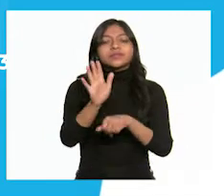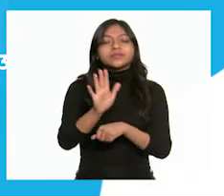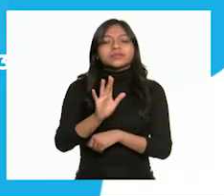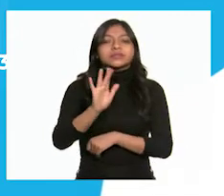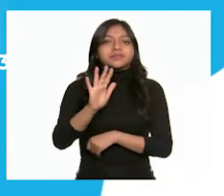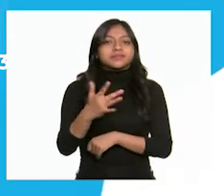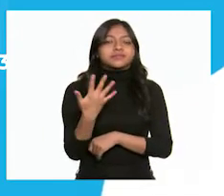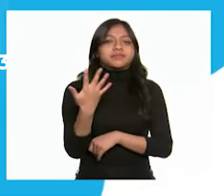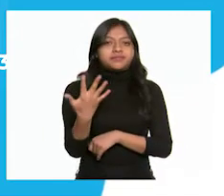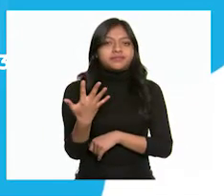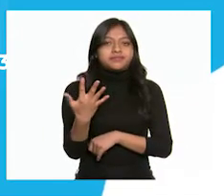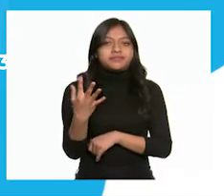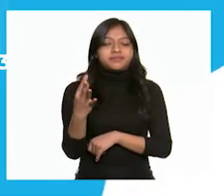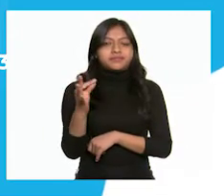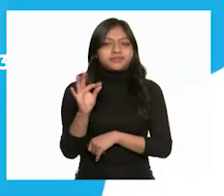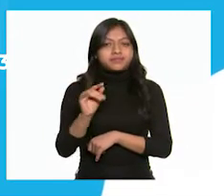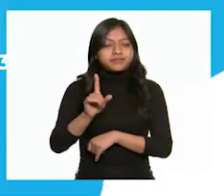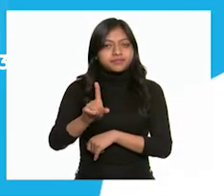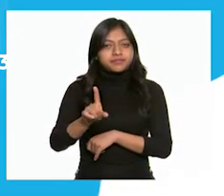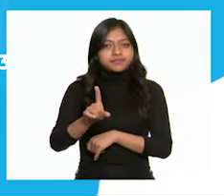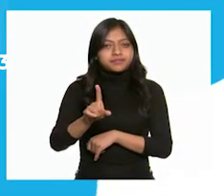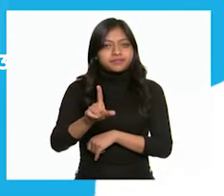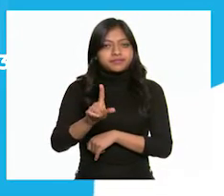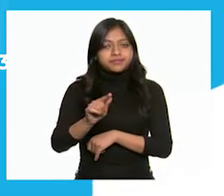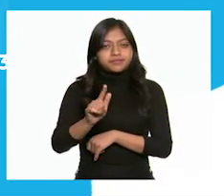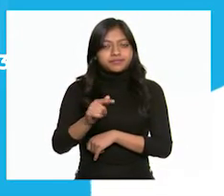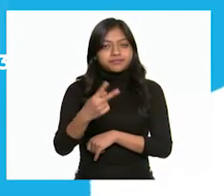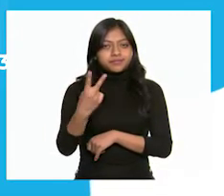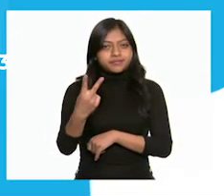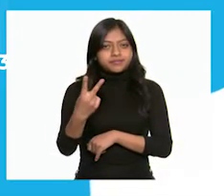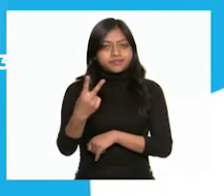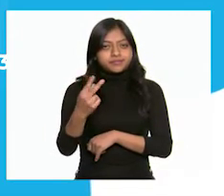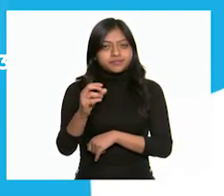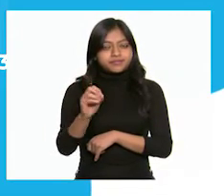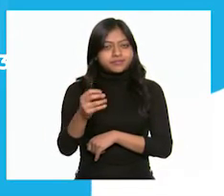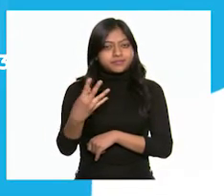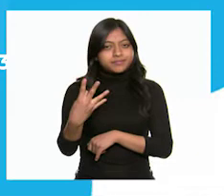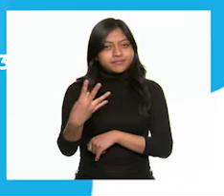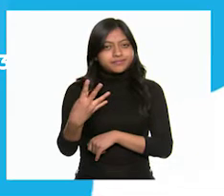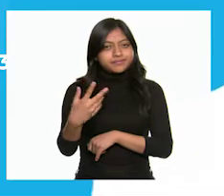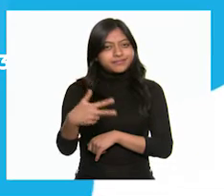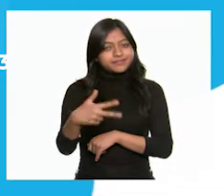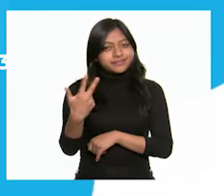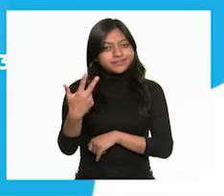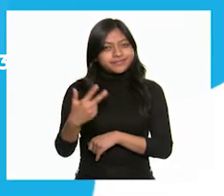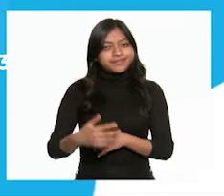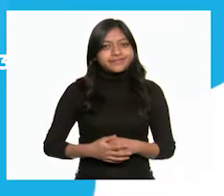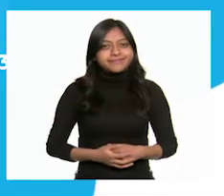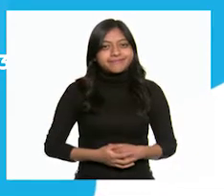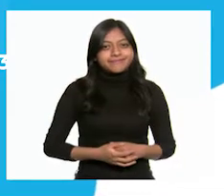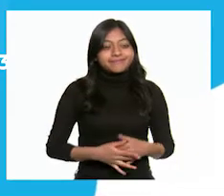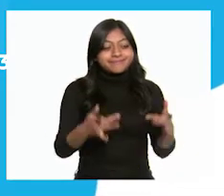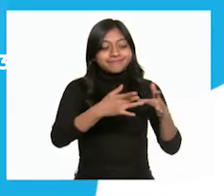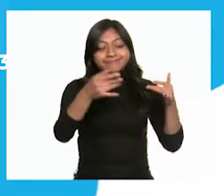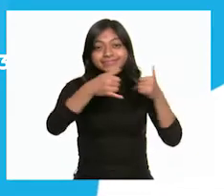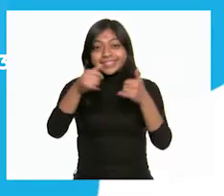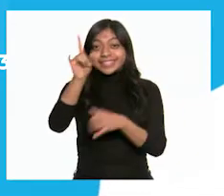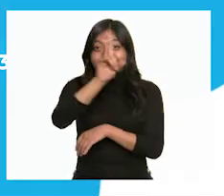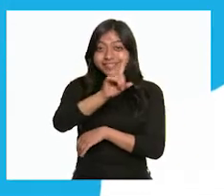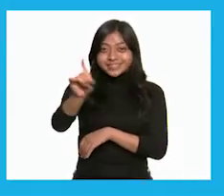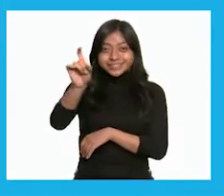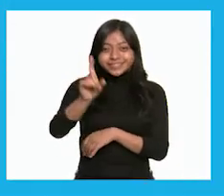teléfono 55 41 72 04 13 ¡Son 100